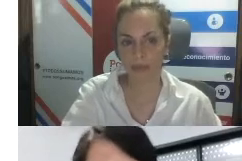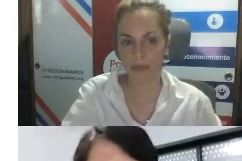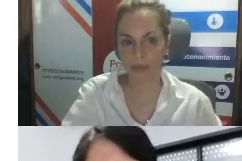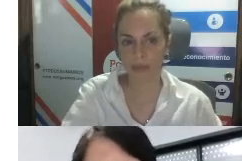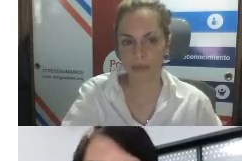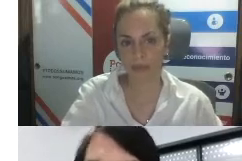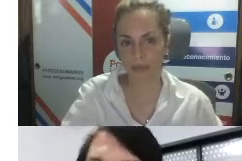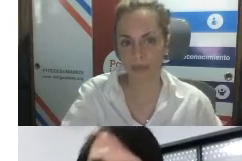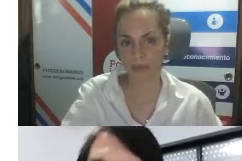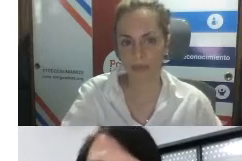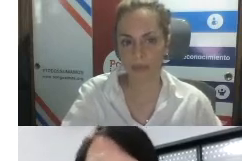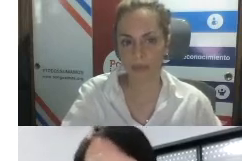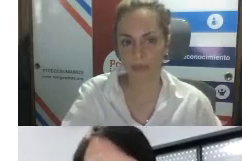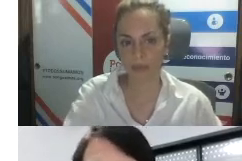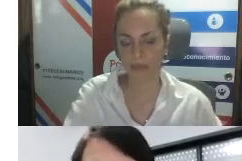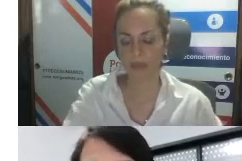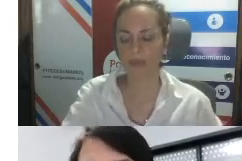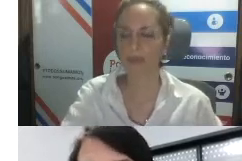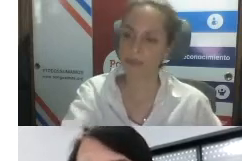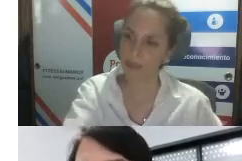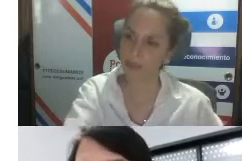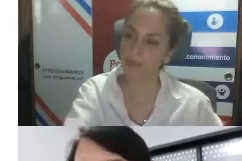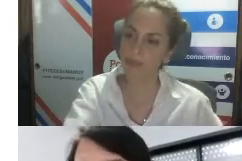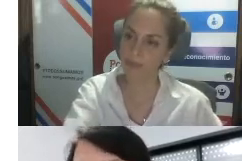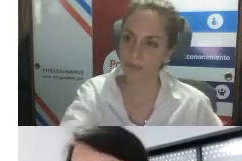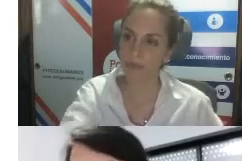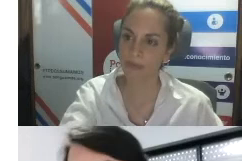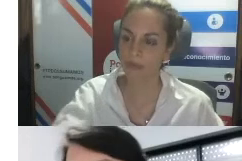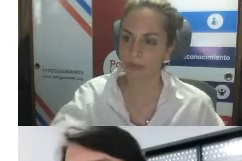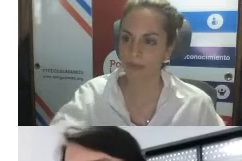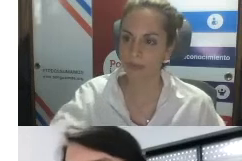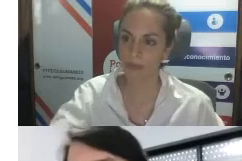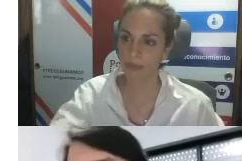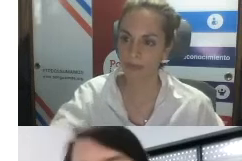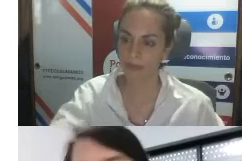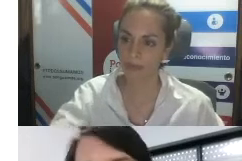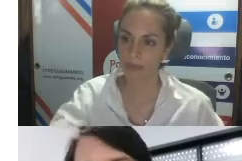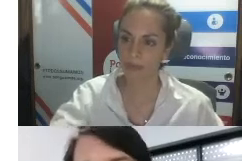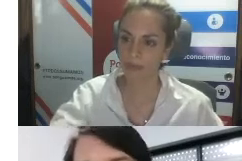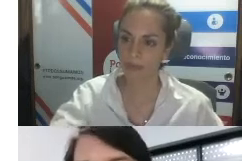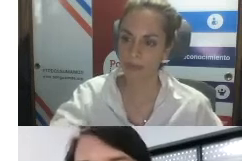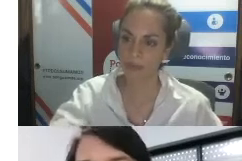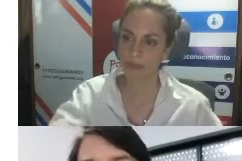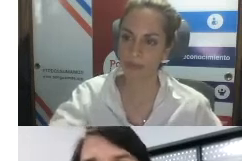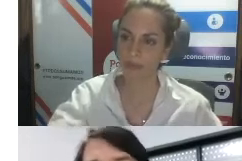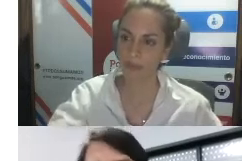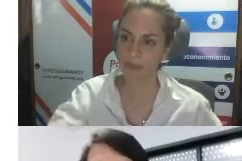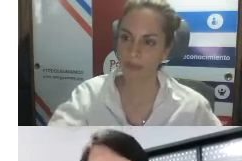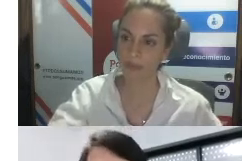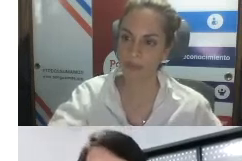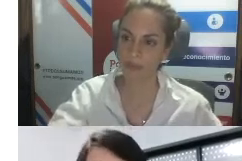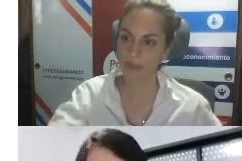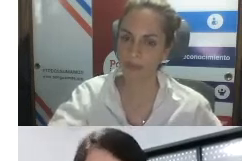información que se va generando sobre la propia comunidad un proceso en realidad se da de forma natural este compartir quizá otras